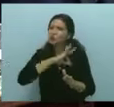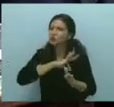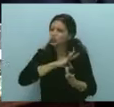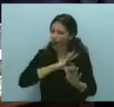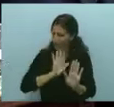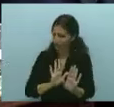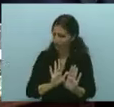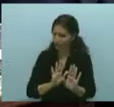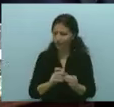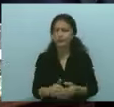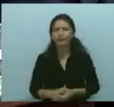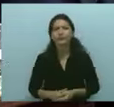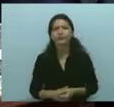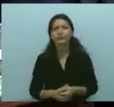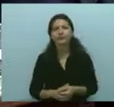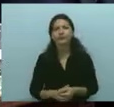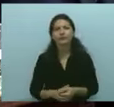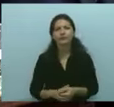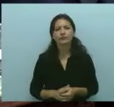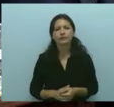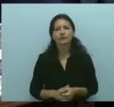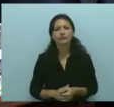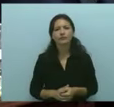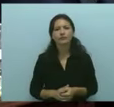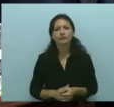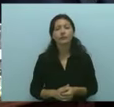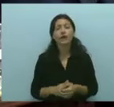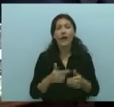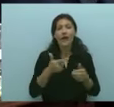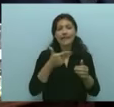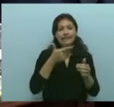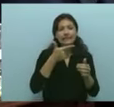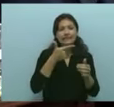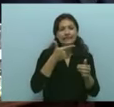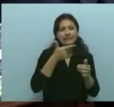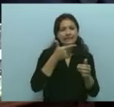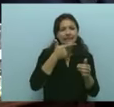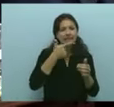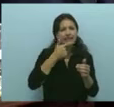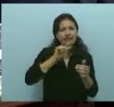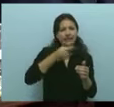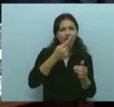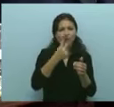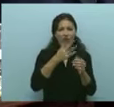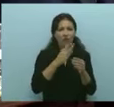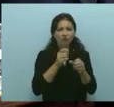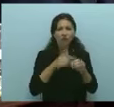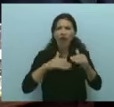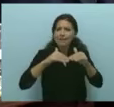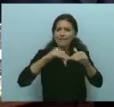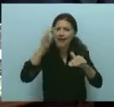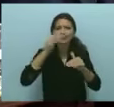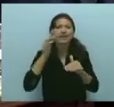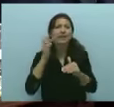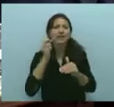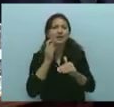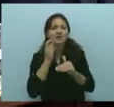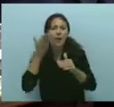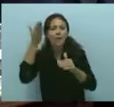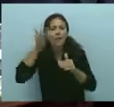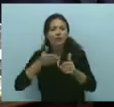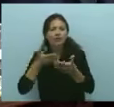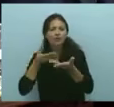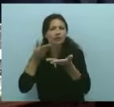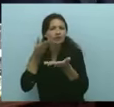Hay un aumento también del 17,2% al 19% de la contribución patronal. Yo destaco este aporte porque